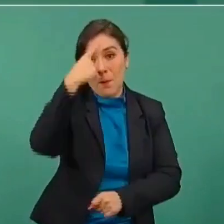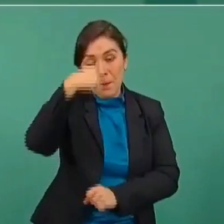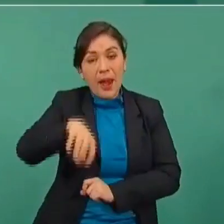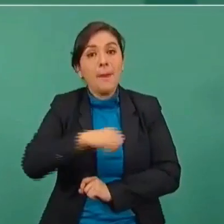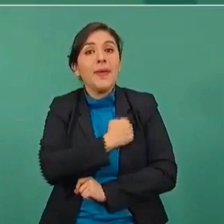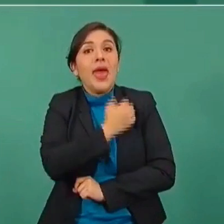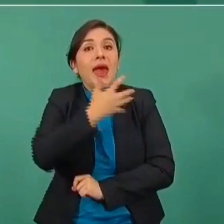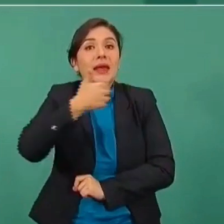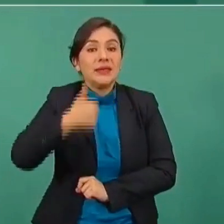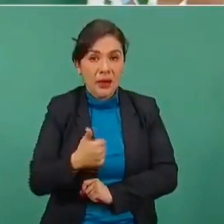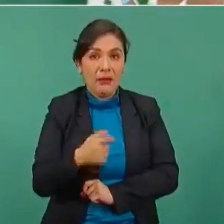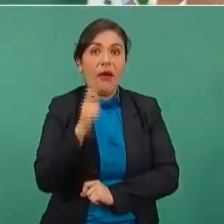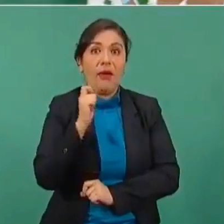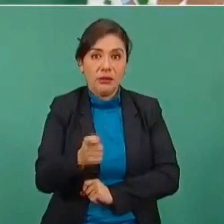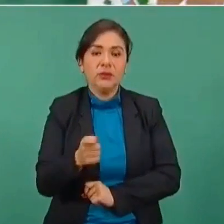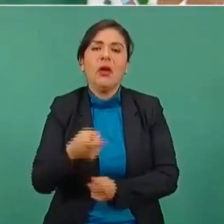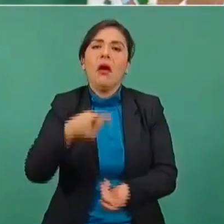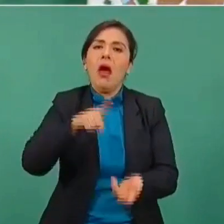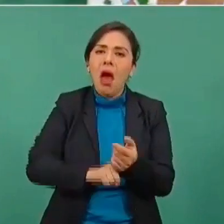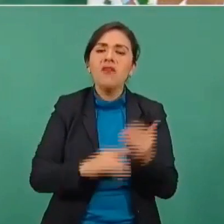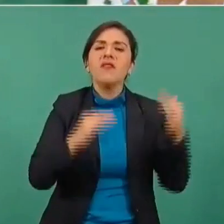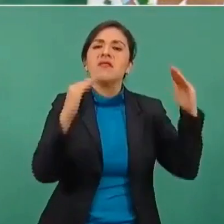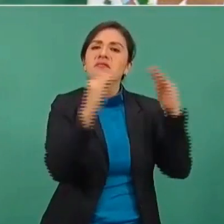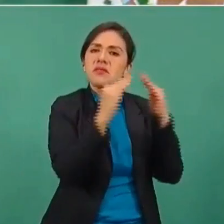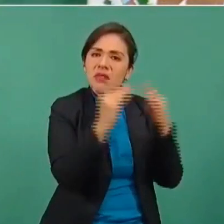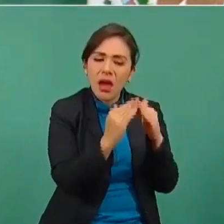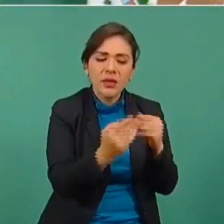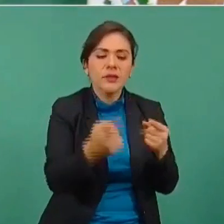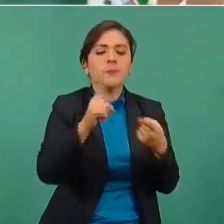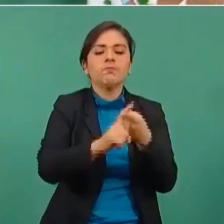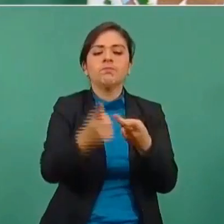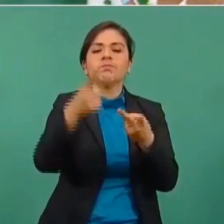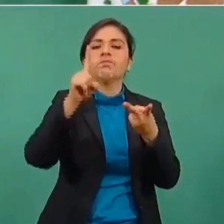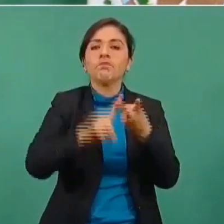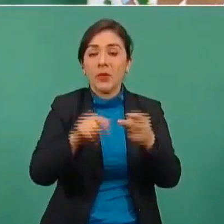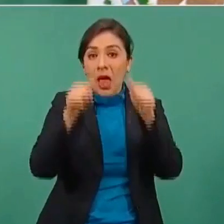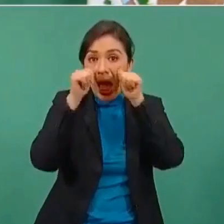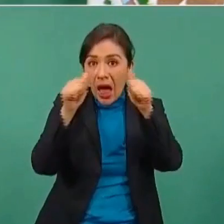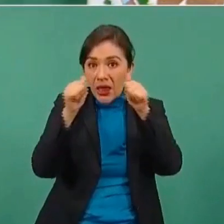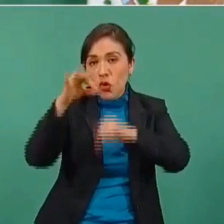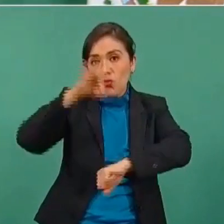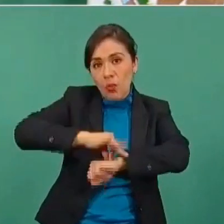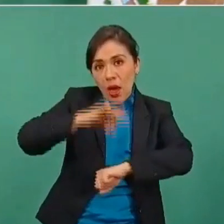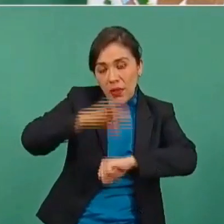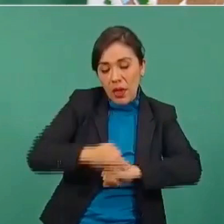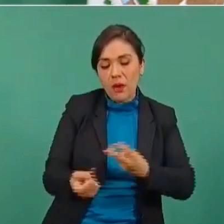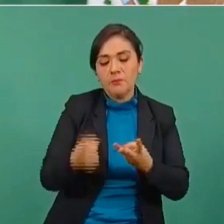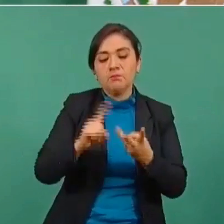que tiene que ver con vivienda que tiene que ver con atención médica